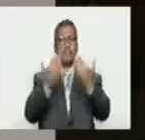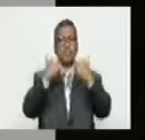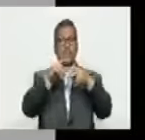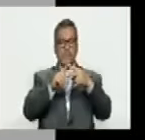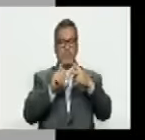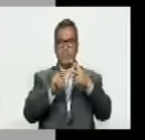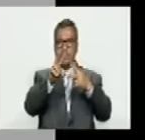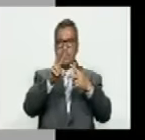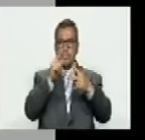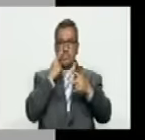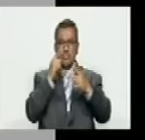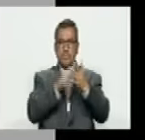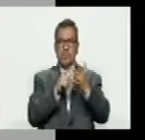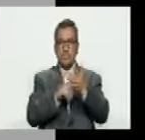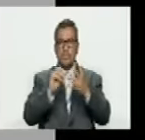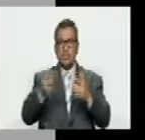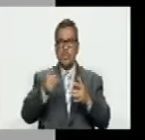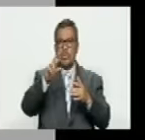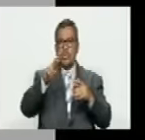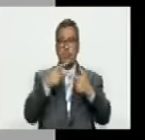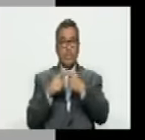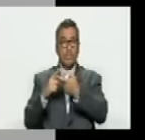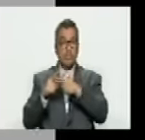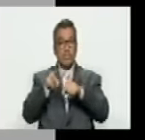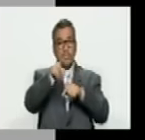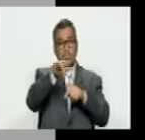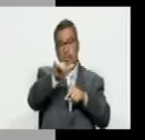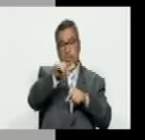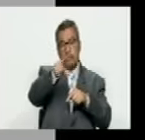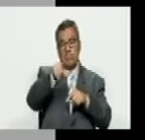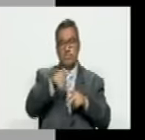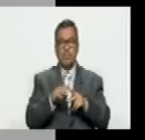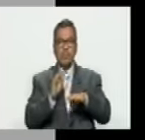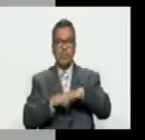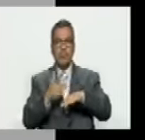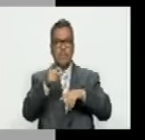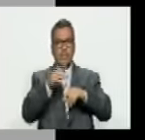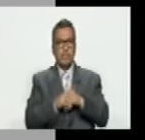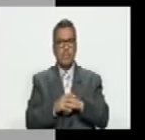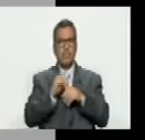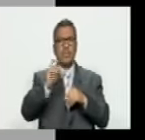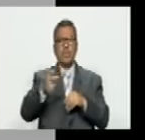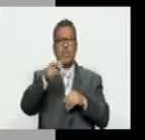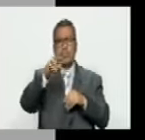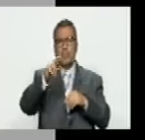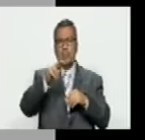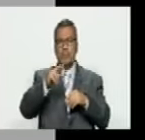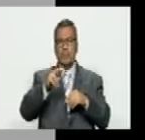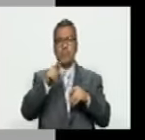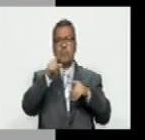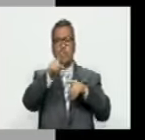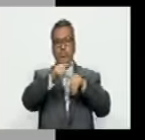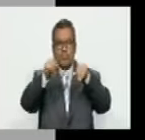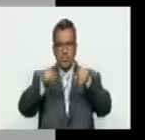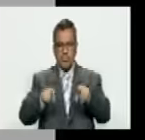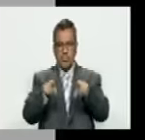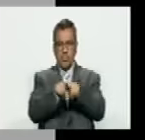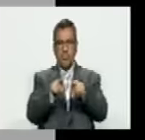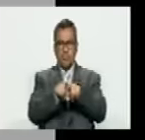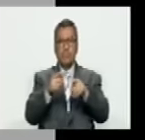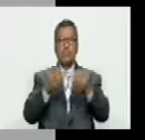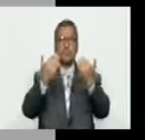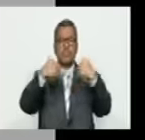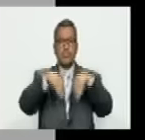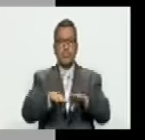segundo punto que encontramos es hay QR distintos para una misma acta y ponemos la foto un QR que tiene una forma X y después otro